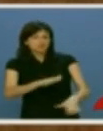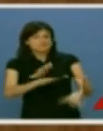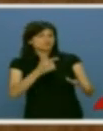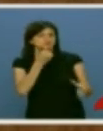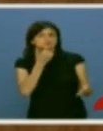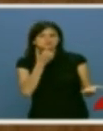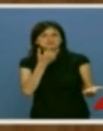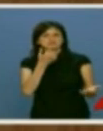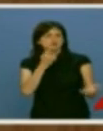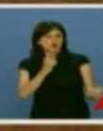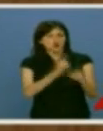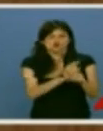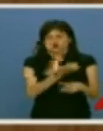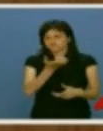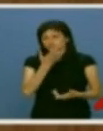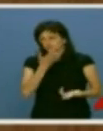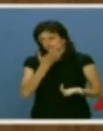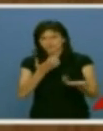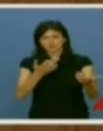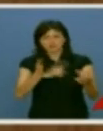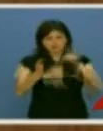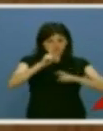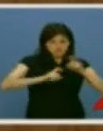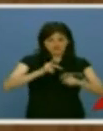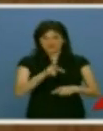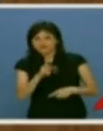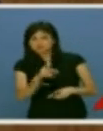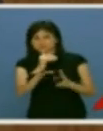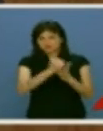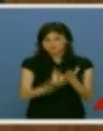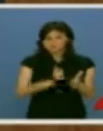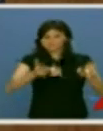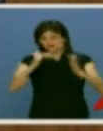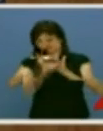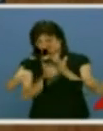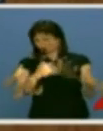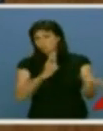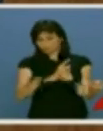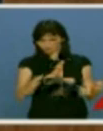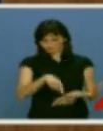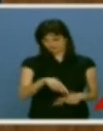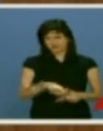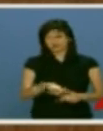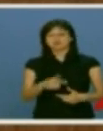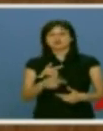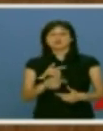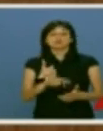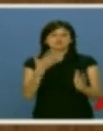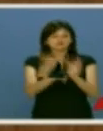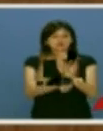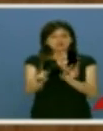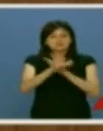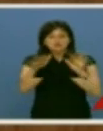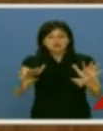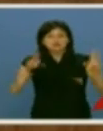enfrente, con toda contundencia, en todo lo que suponga un retroceso de derechos y también de libertades. Para que todos me entiendan, en estas materias,